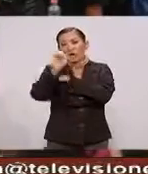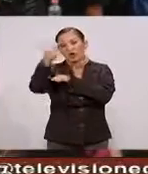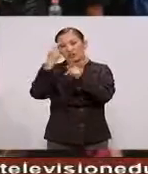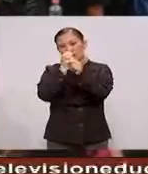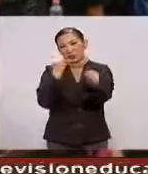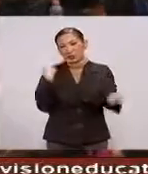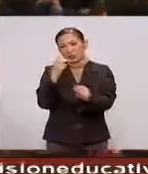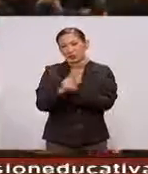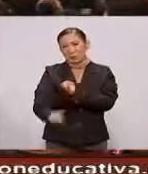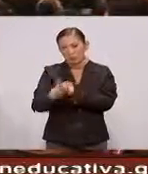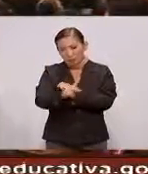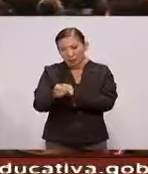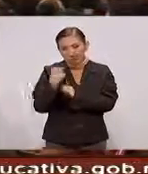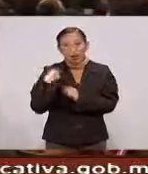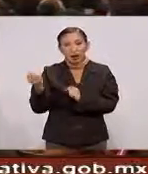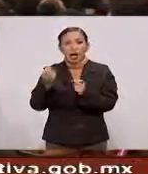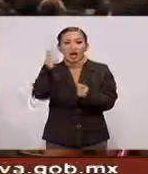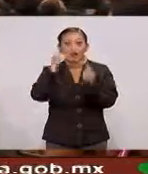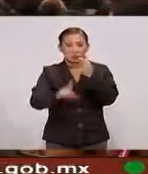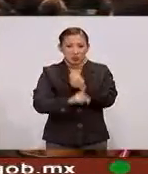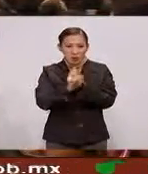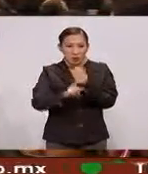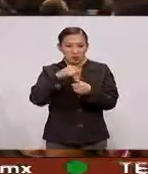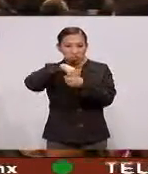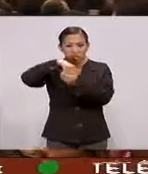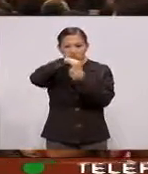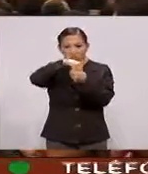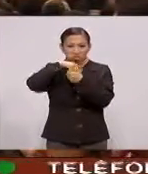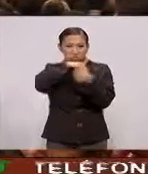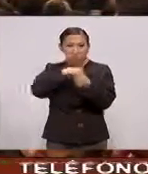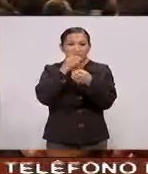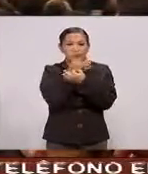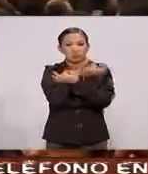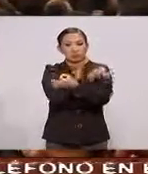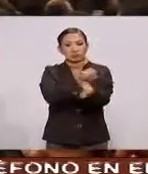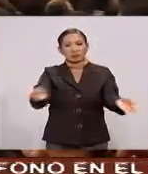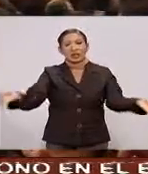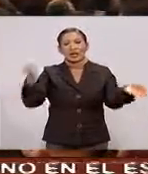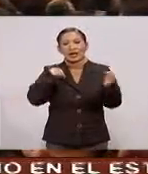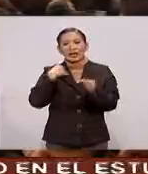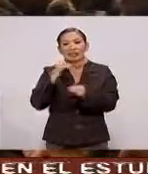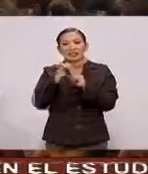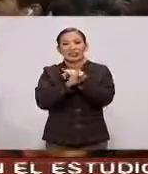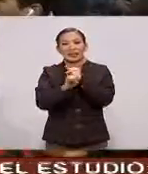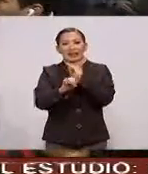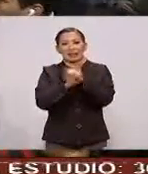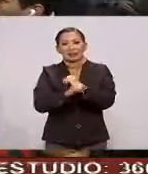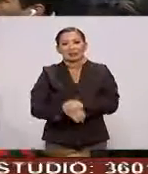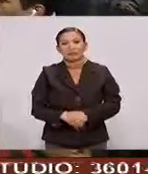transporte capitalino Causó algunos problemas De saturación Que fueron difundidos En las redes sociales